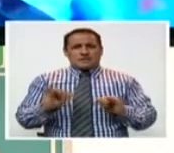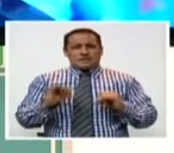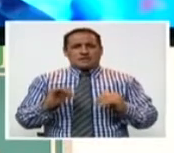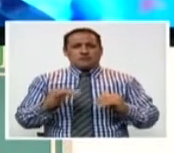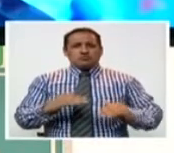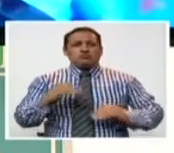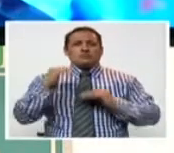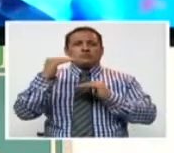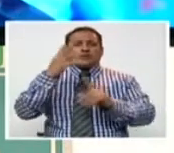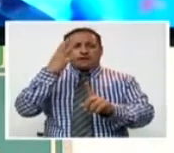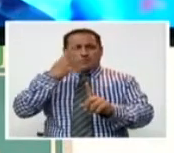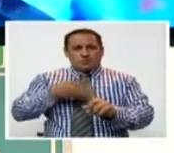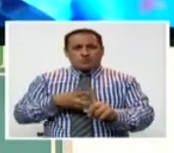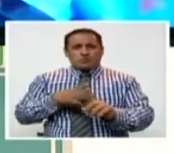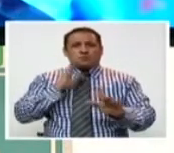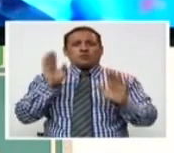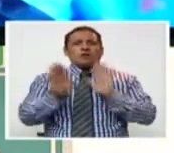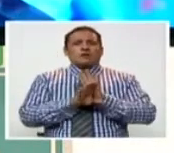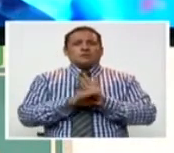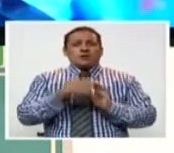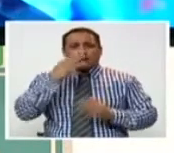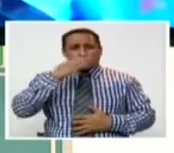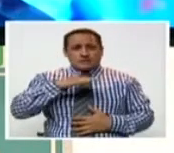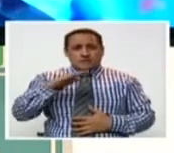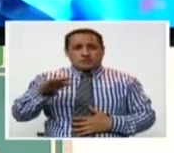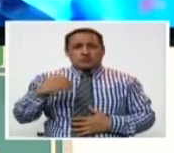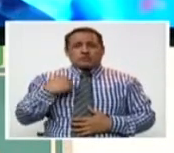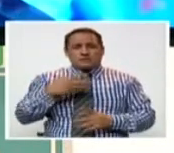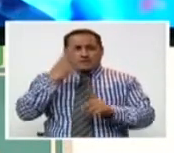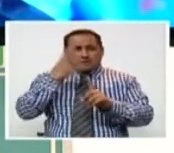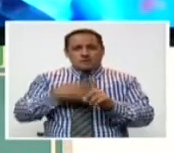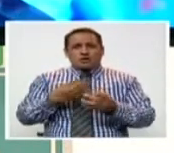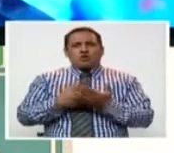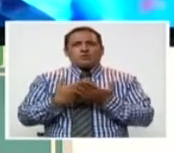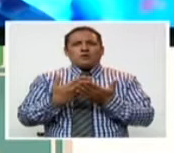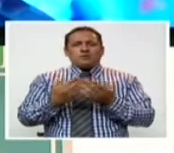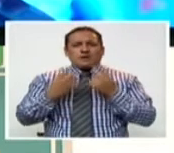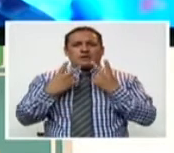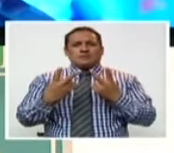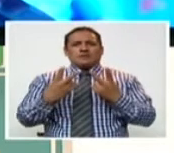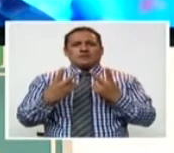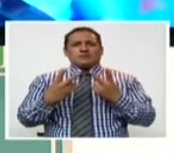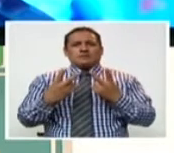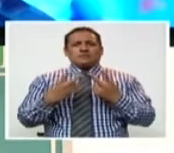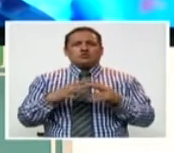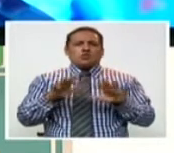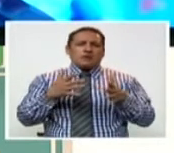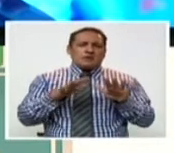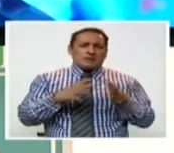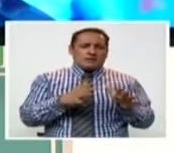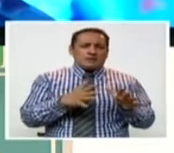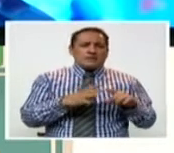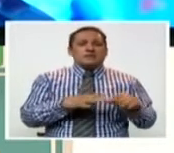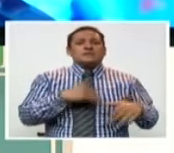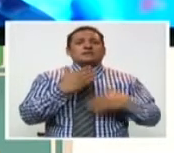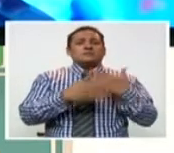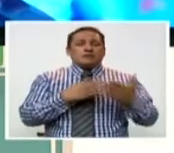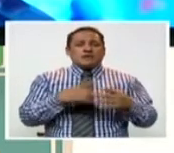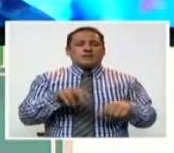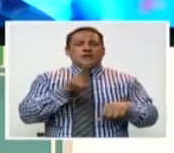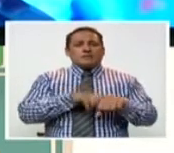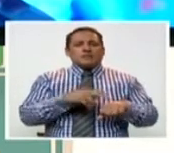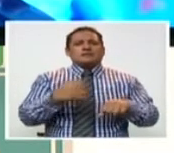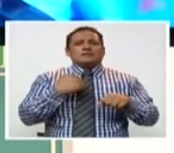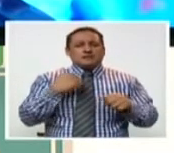su grado de diagnóstico. Por ejemplo, hay niñitos que se les ha diagnosticado como una hemofilia leve y ellos